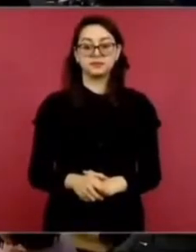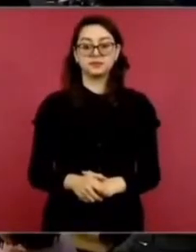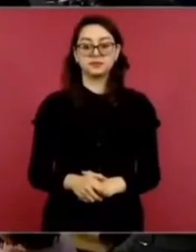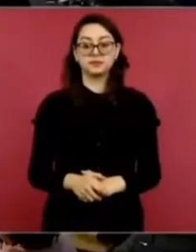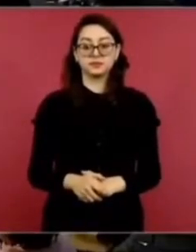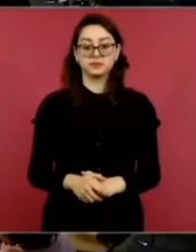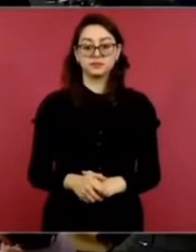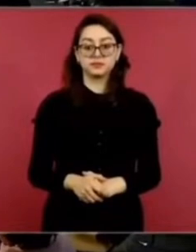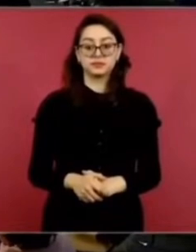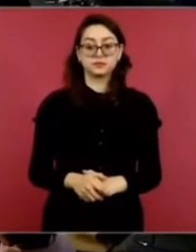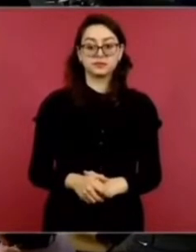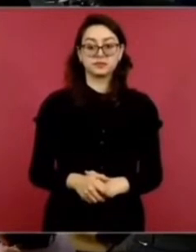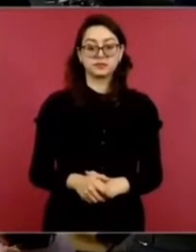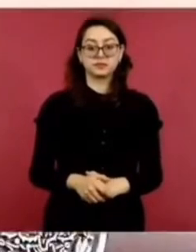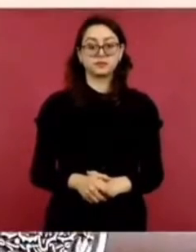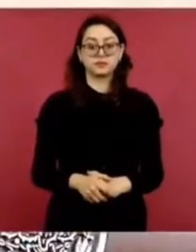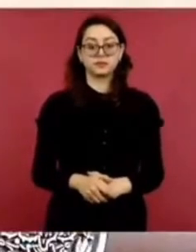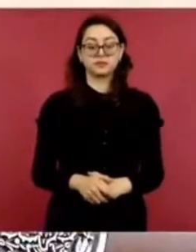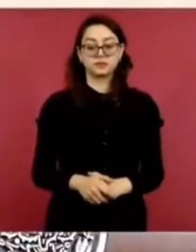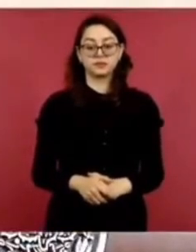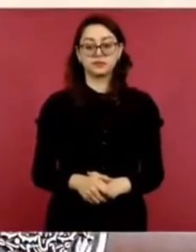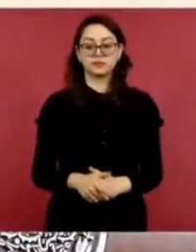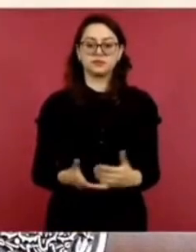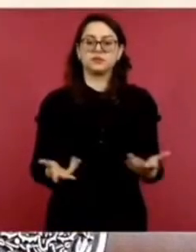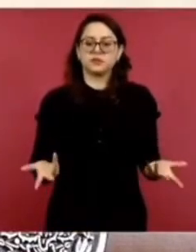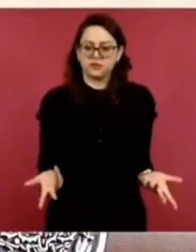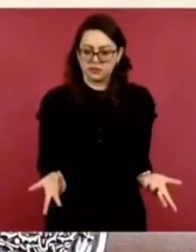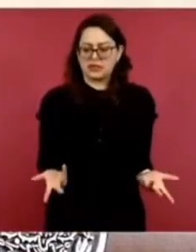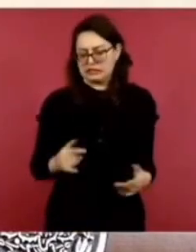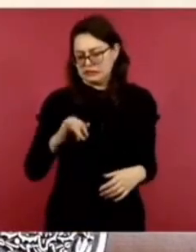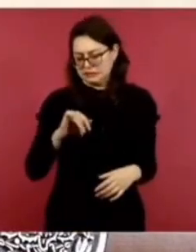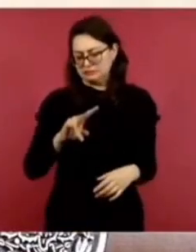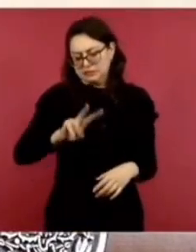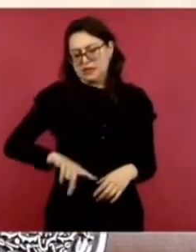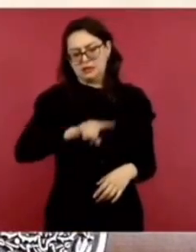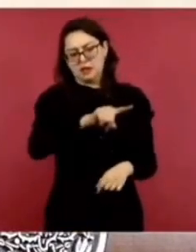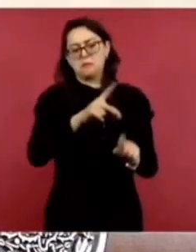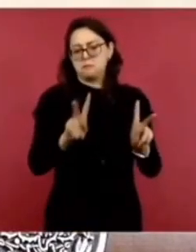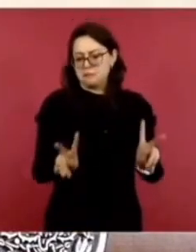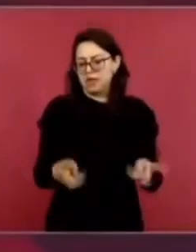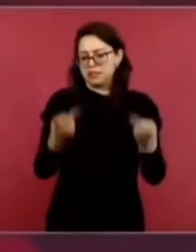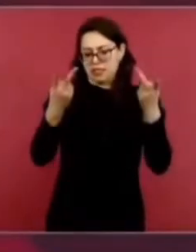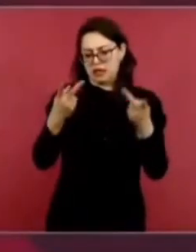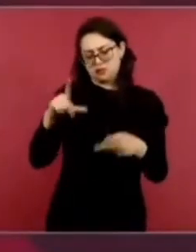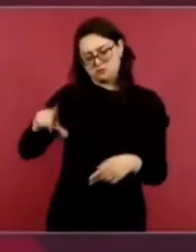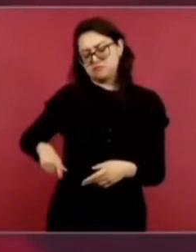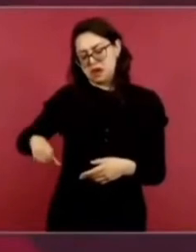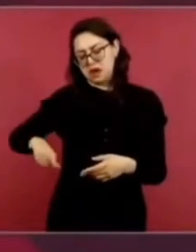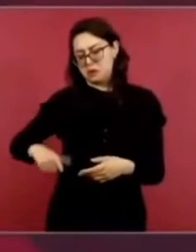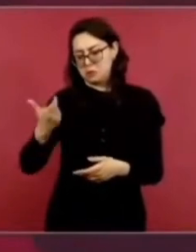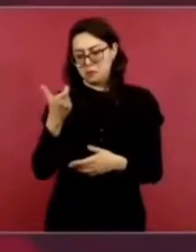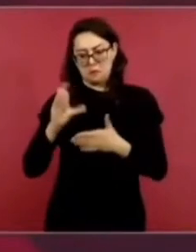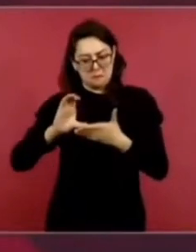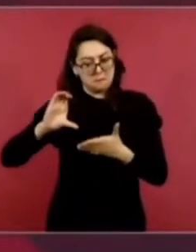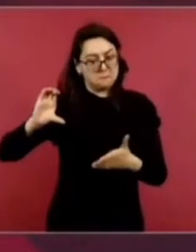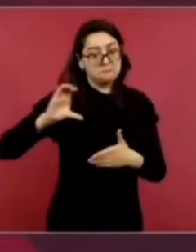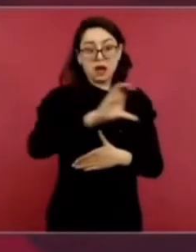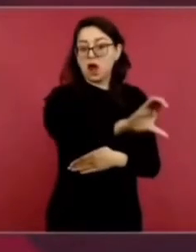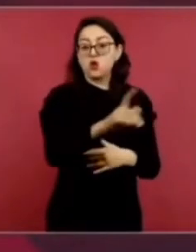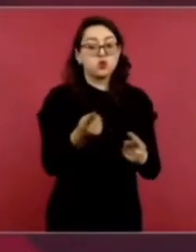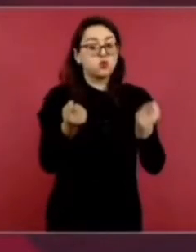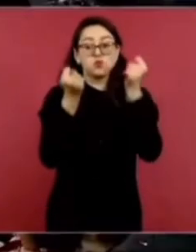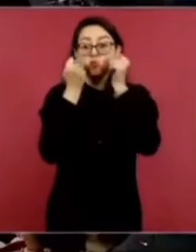Pero nos vamos a ahorrar bastante. ¿Quieren ver cuánto nos vamos a ahorrar?